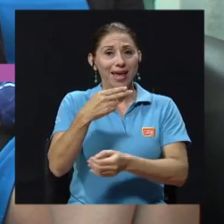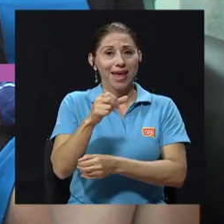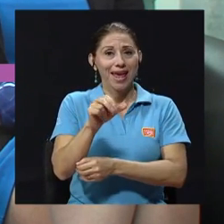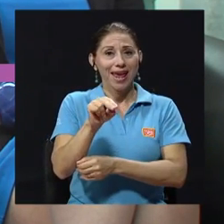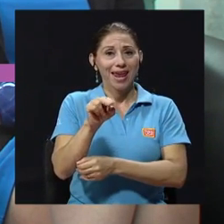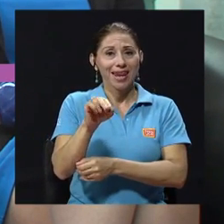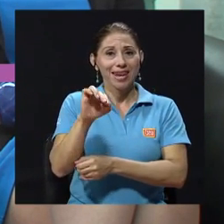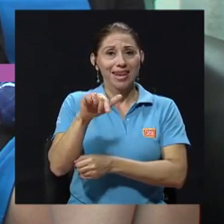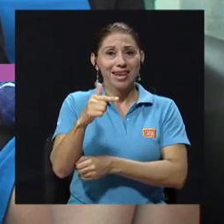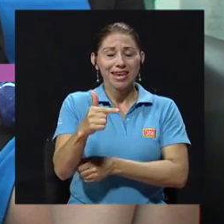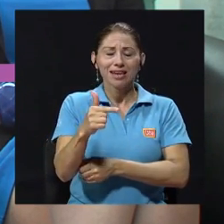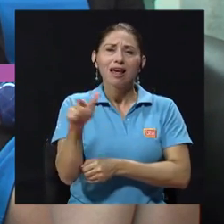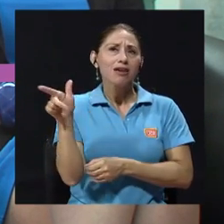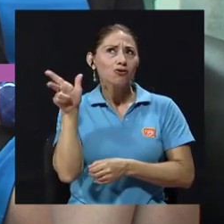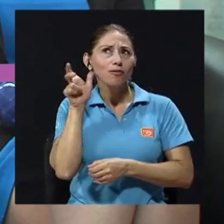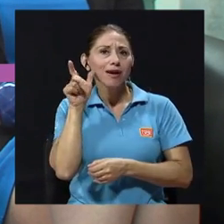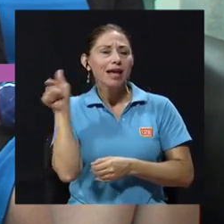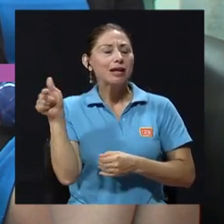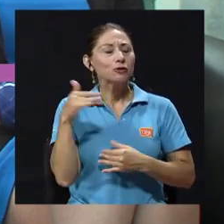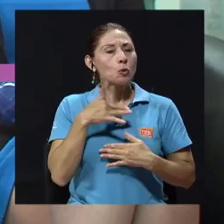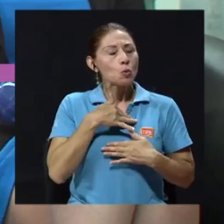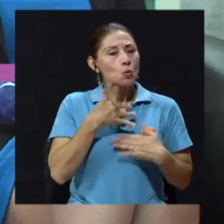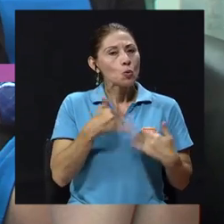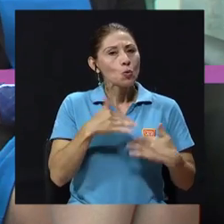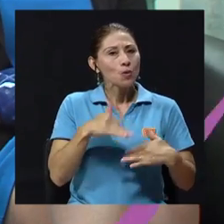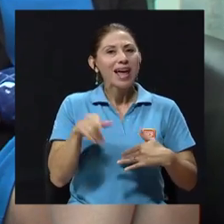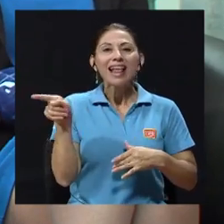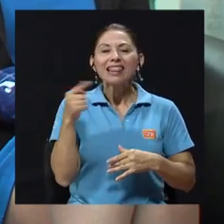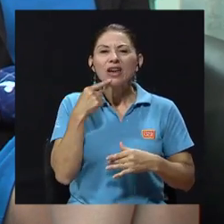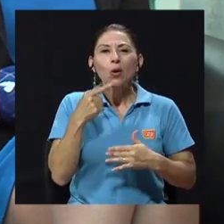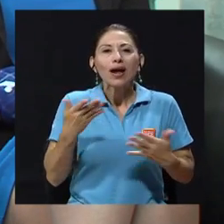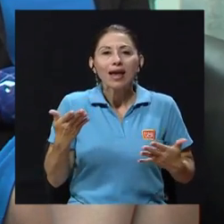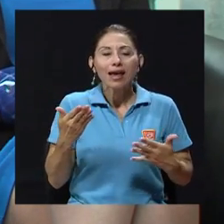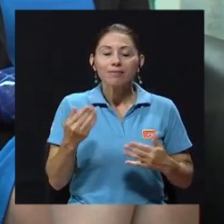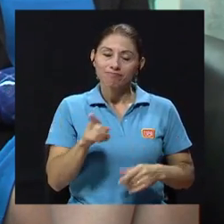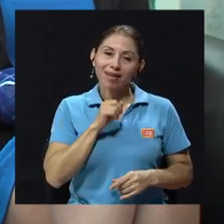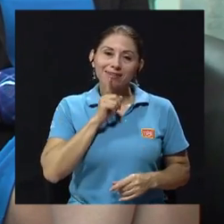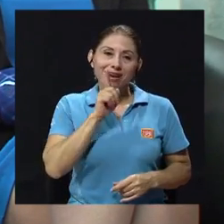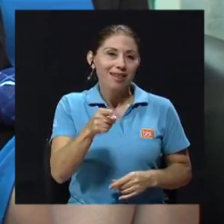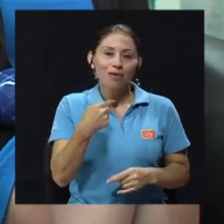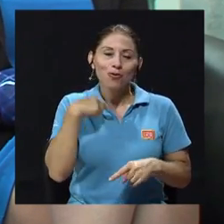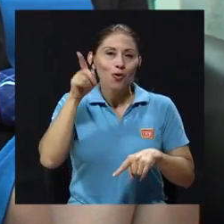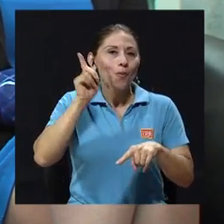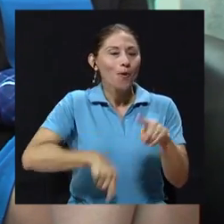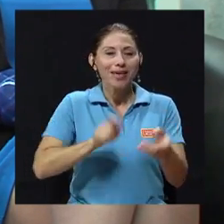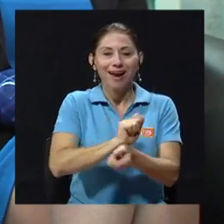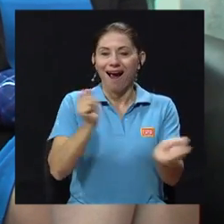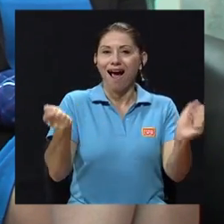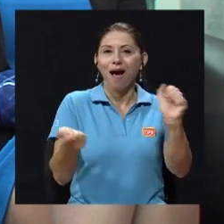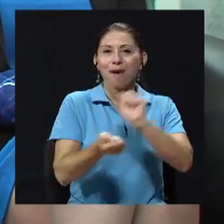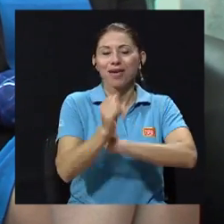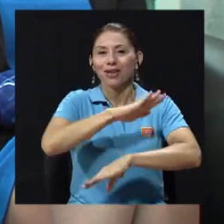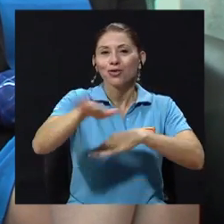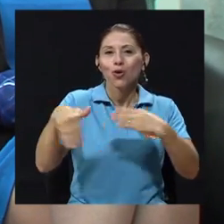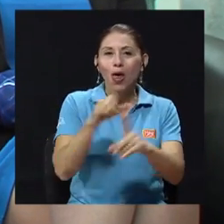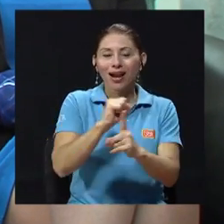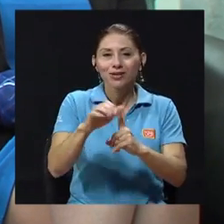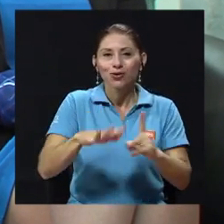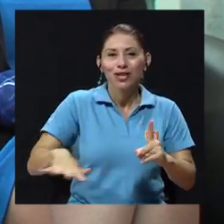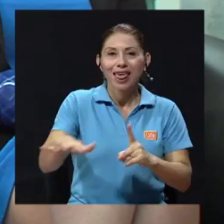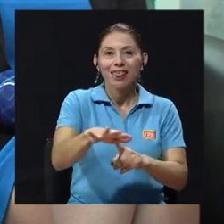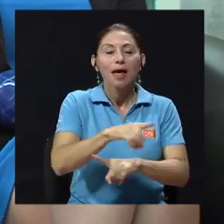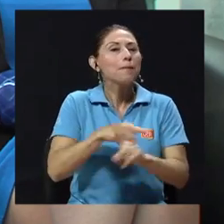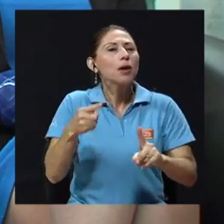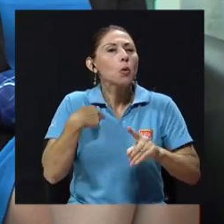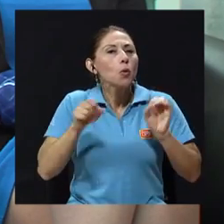informes sobre su gestión, que en realidad uno no podía pretender cambiar toda la sociedad. pero lo que sí